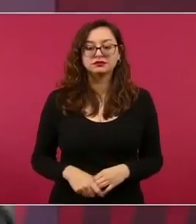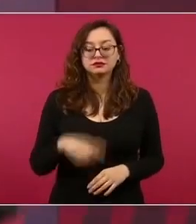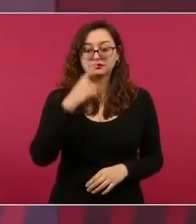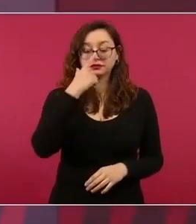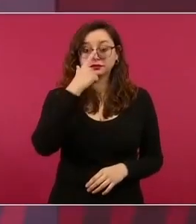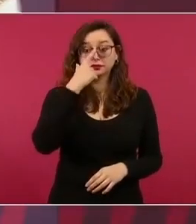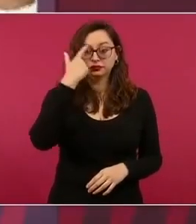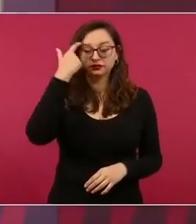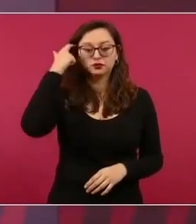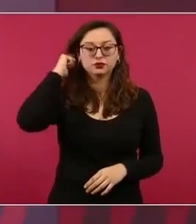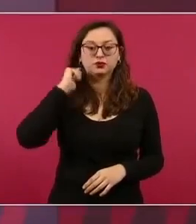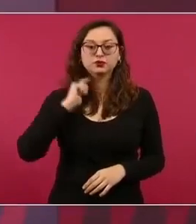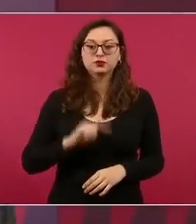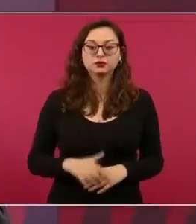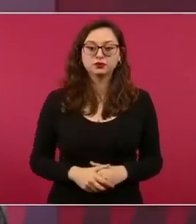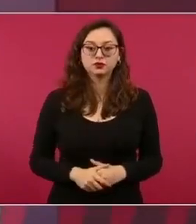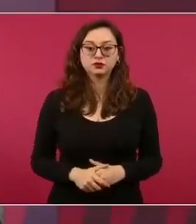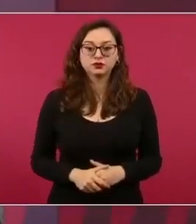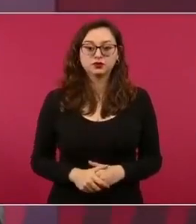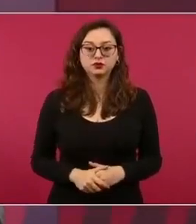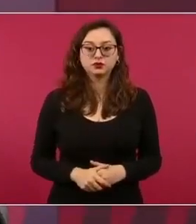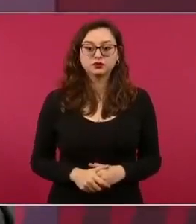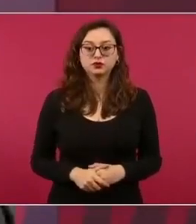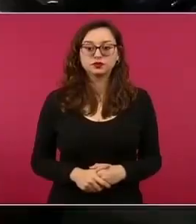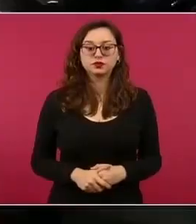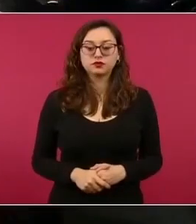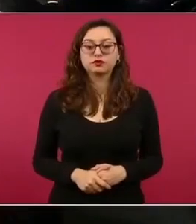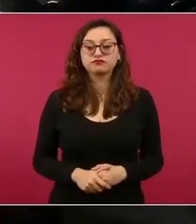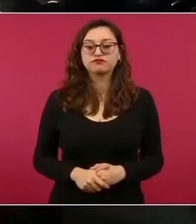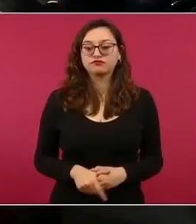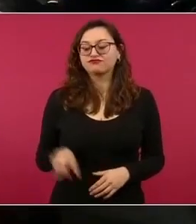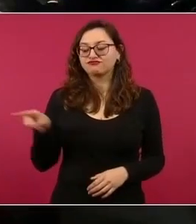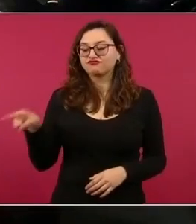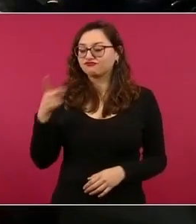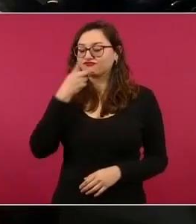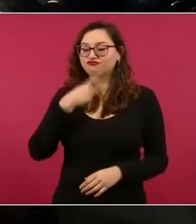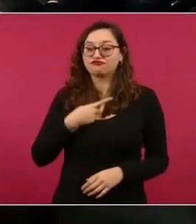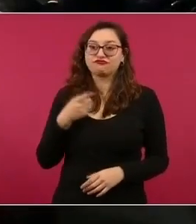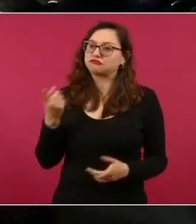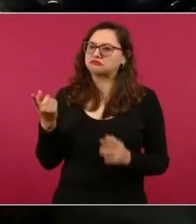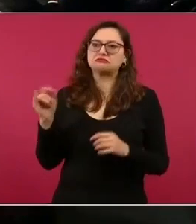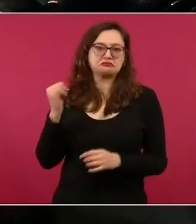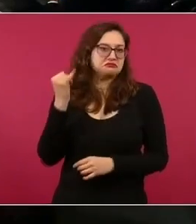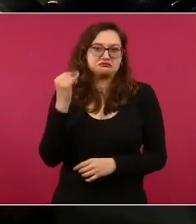y aquí y en todos lados. Él se quejaba de España,